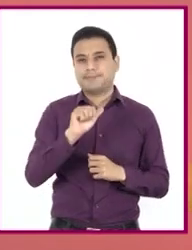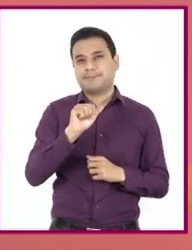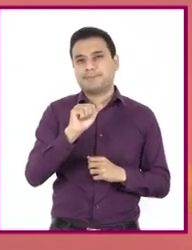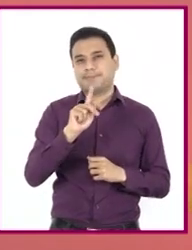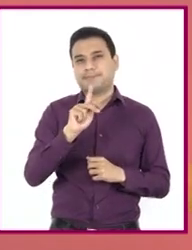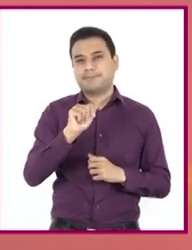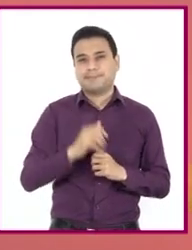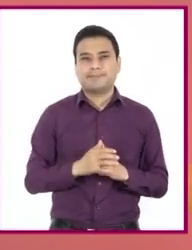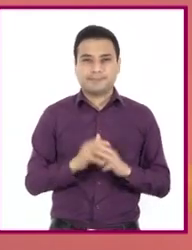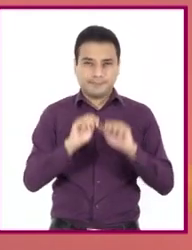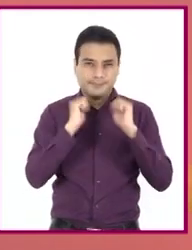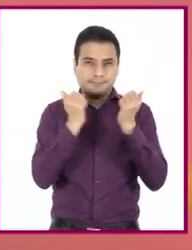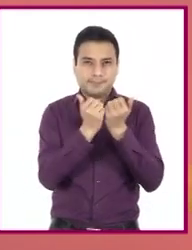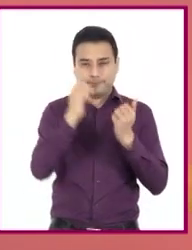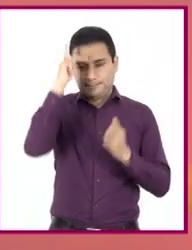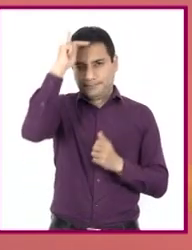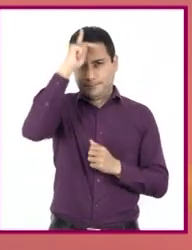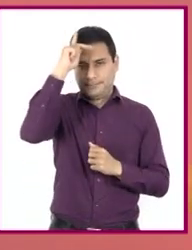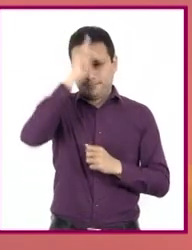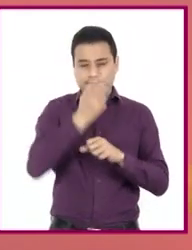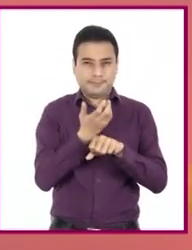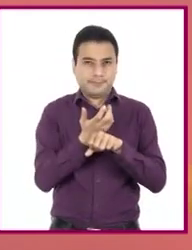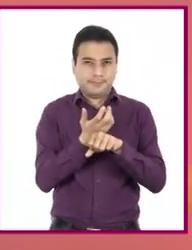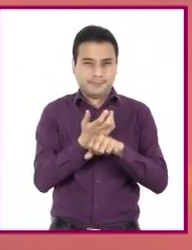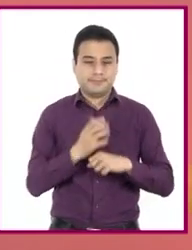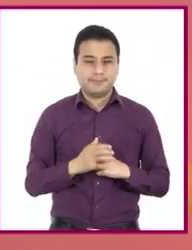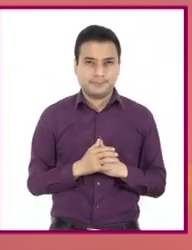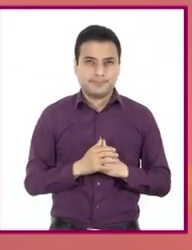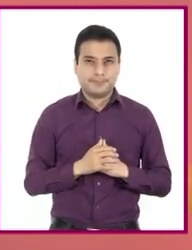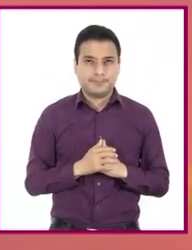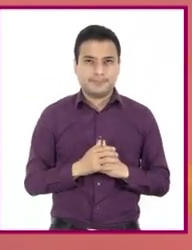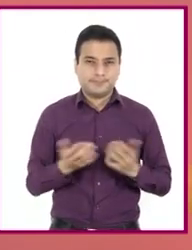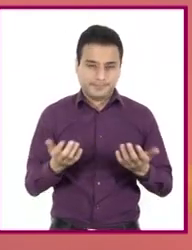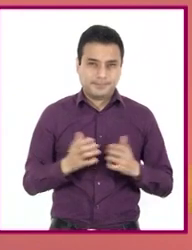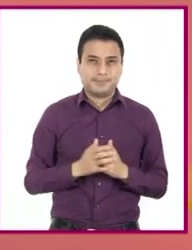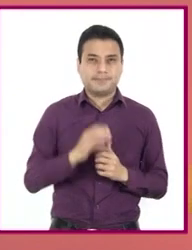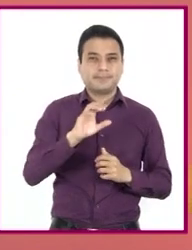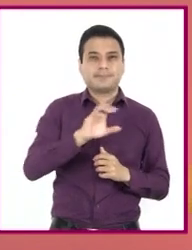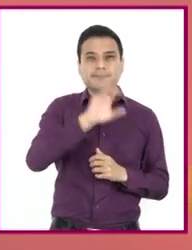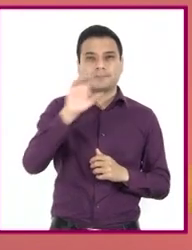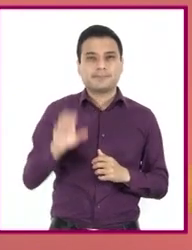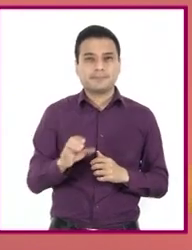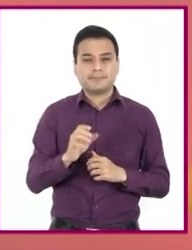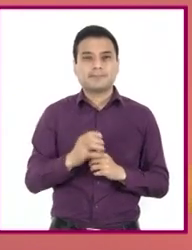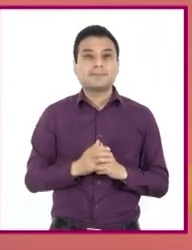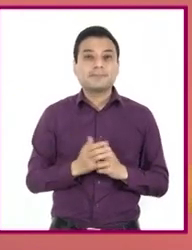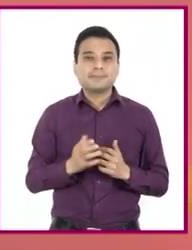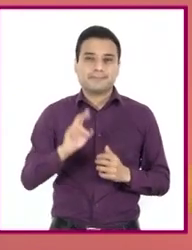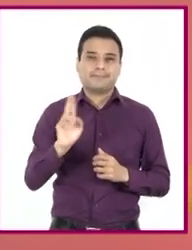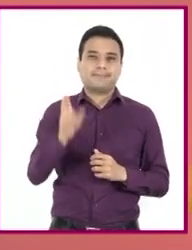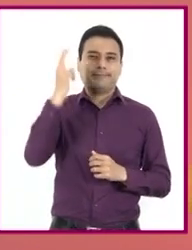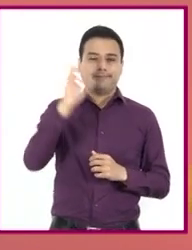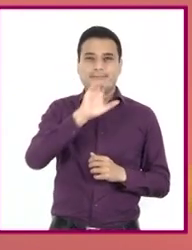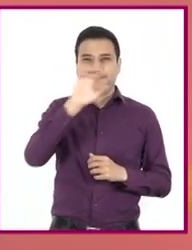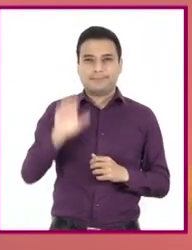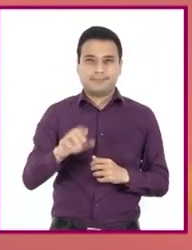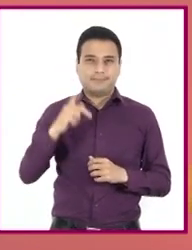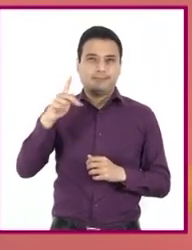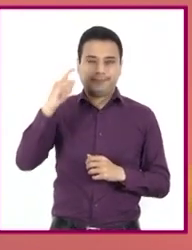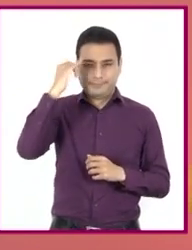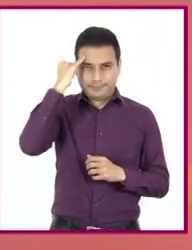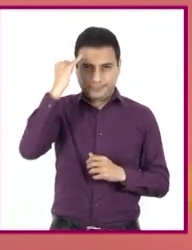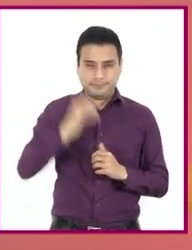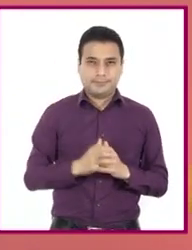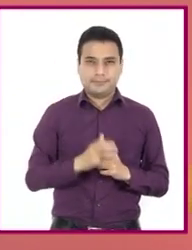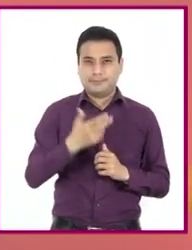de la Asociación Psicológica de Estados Unidos. El Chicago, que edita la Universidad de Chicago. El Harvard,